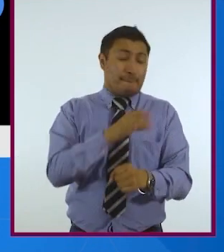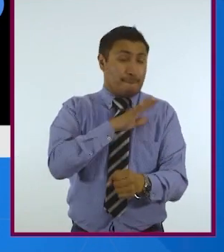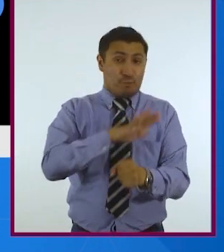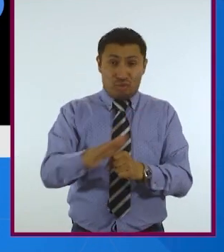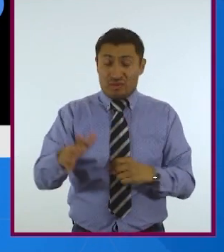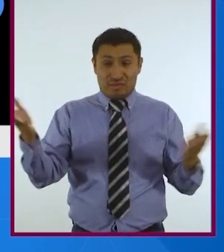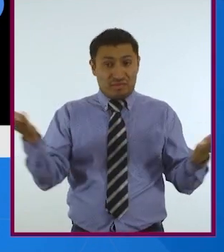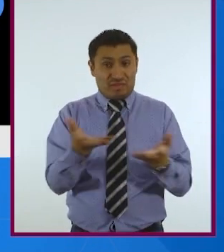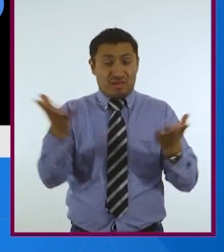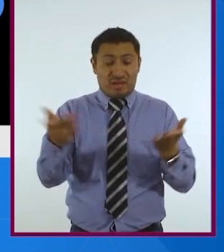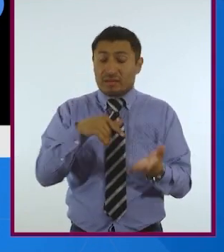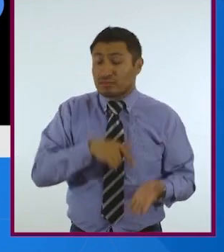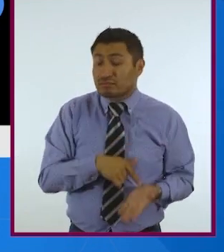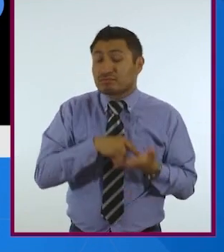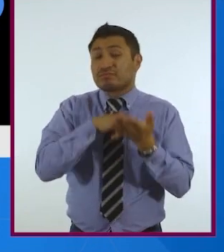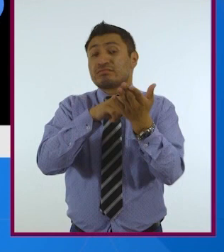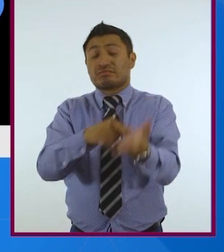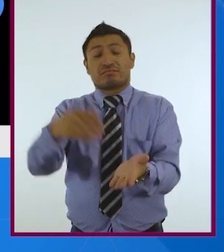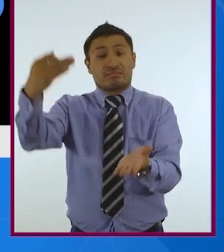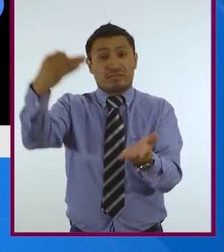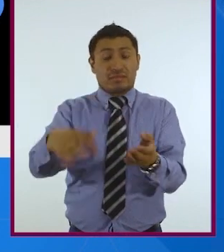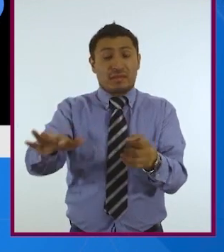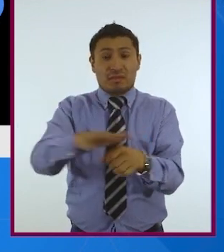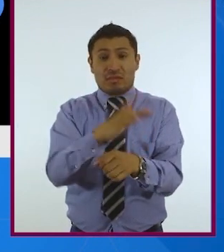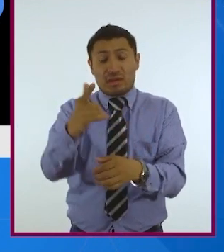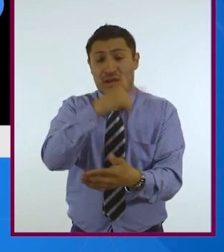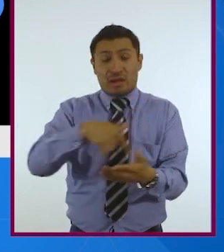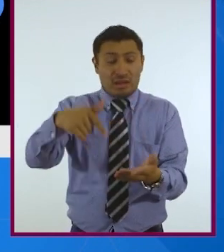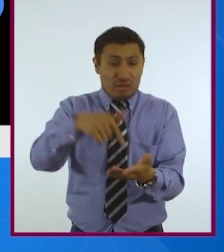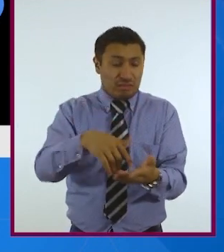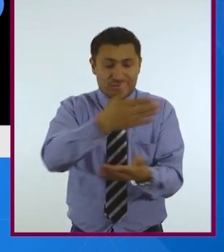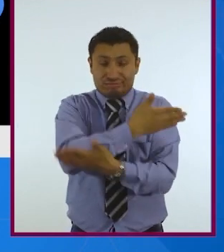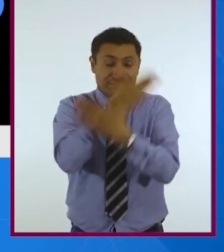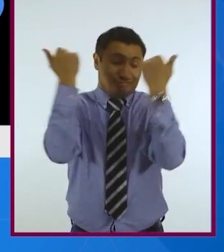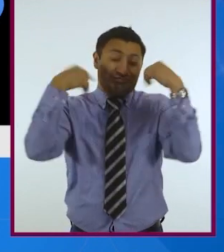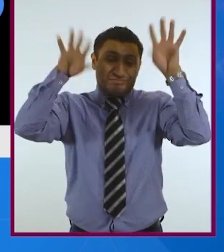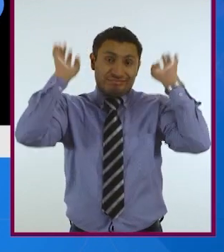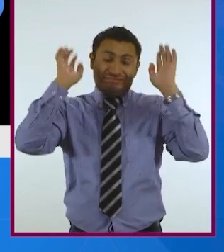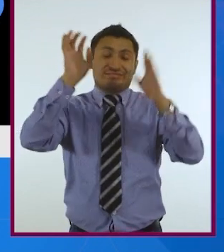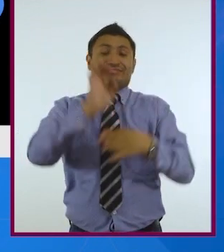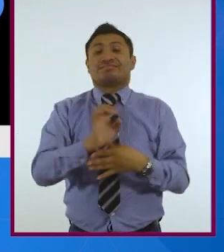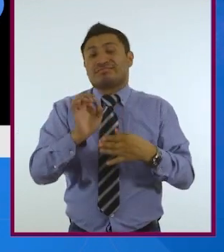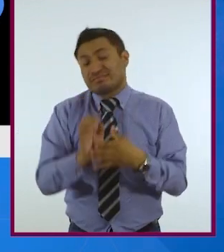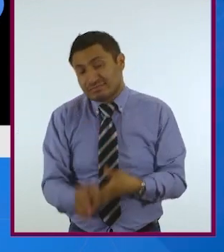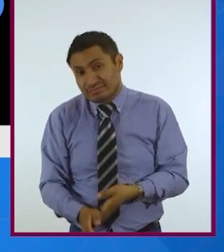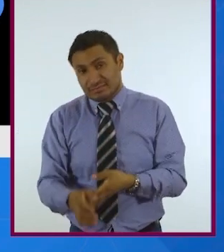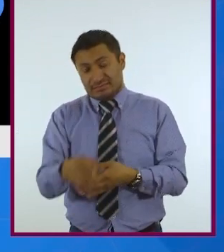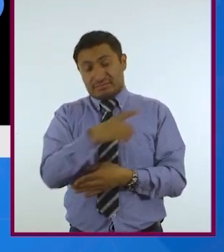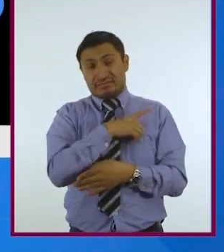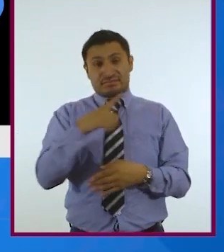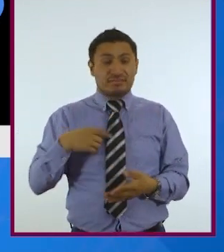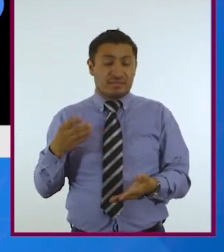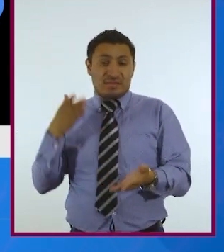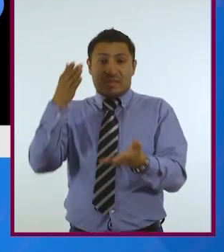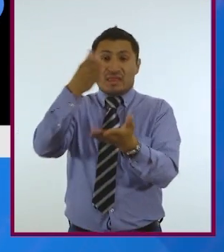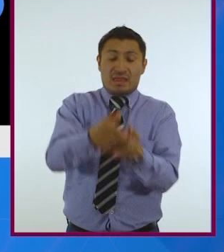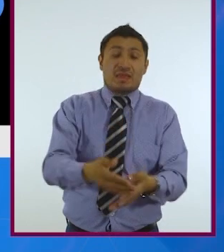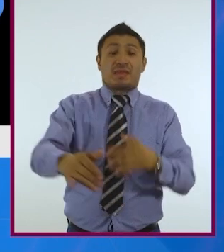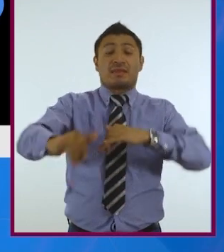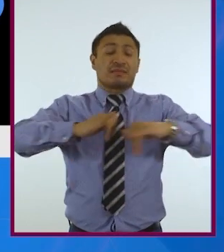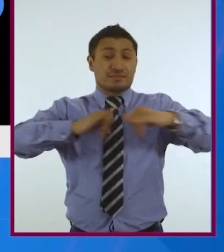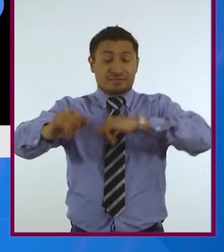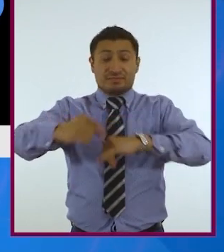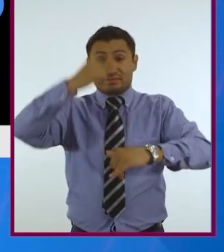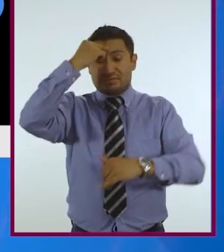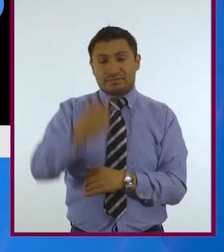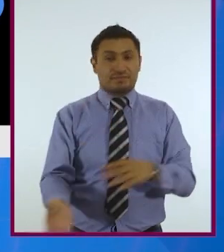a cabo la propuesta por la topografía del lugar, sé yo, bueno, entonces tendría ahí que entrar la geografía